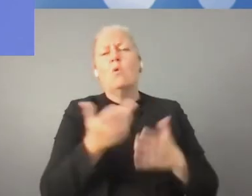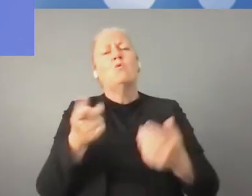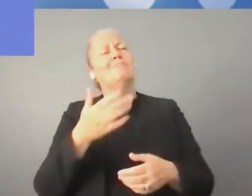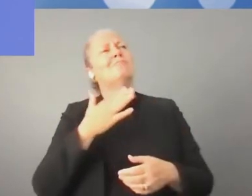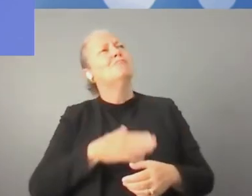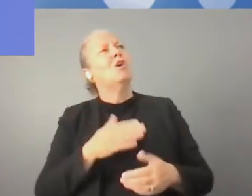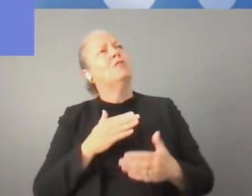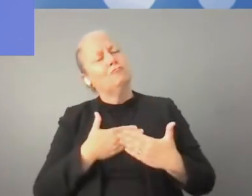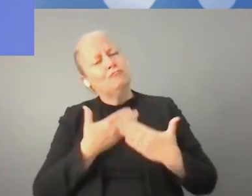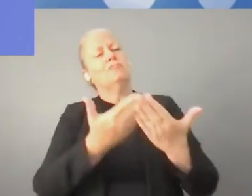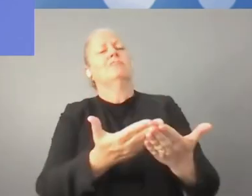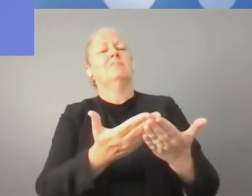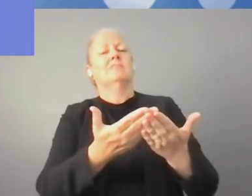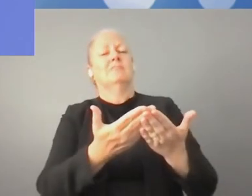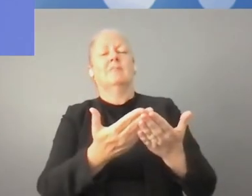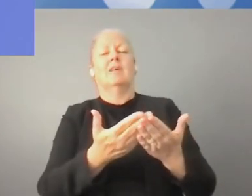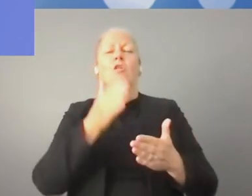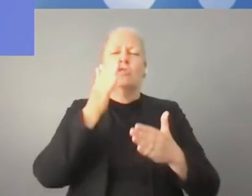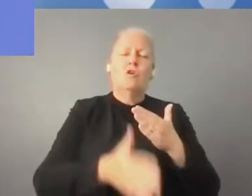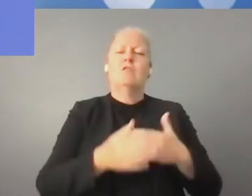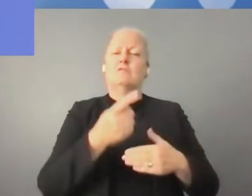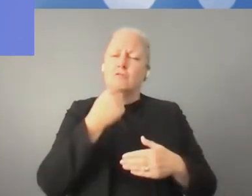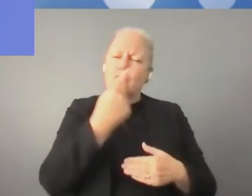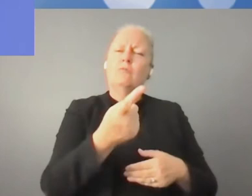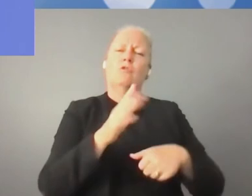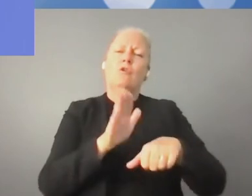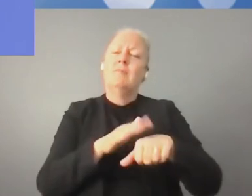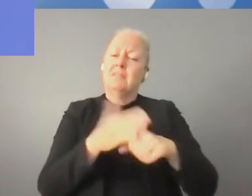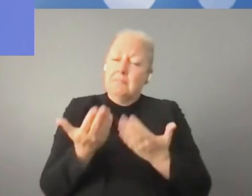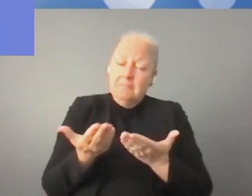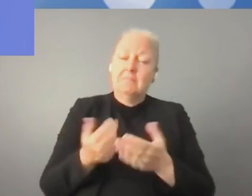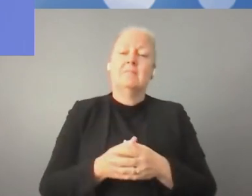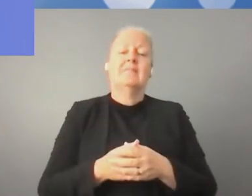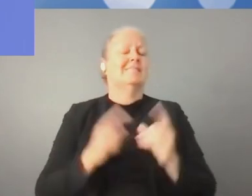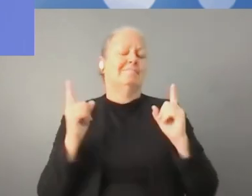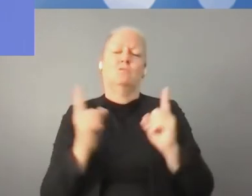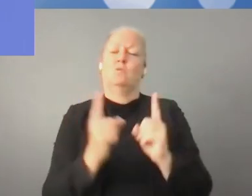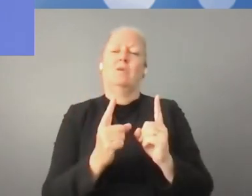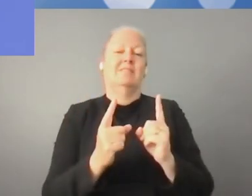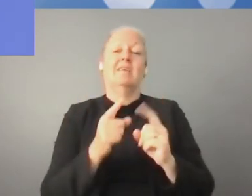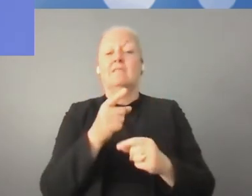Por el último elemento de nuestro debate, que son